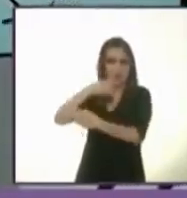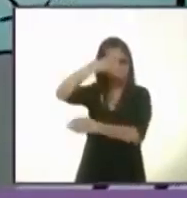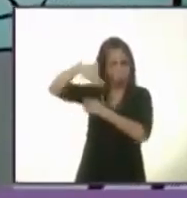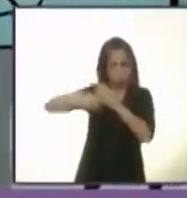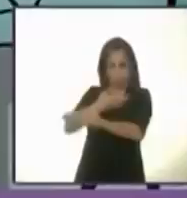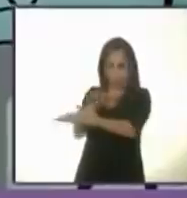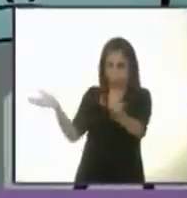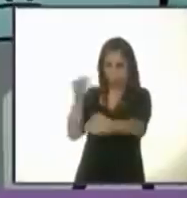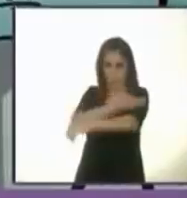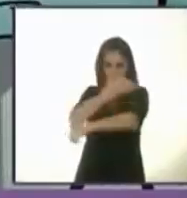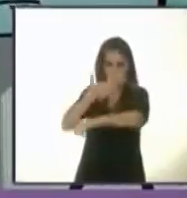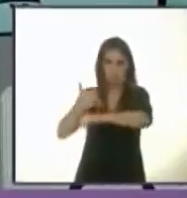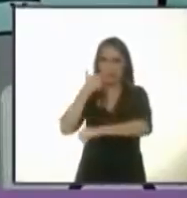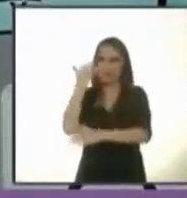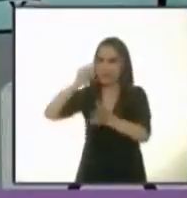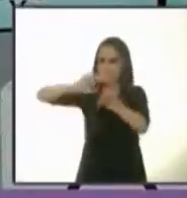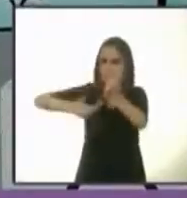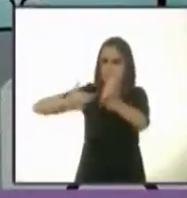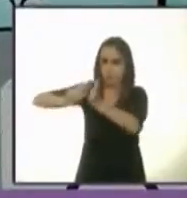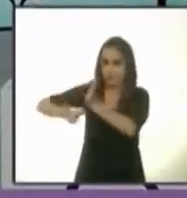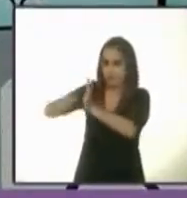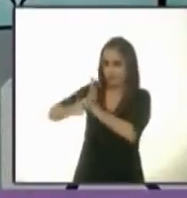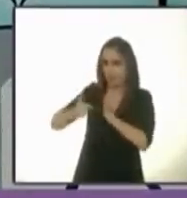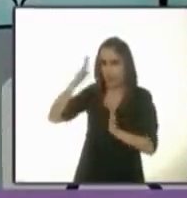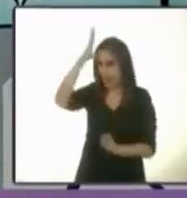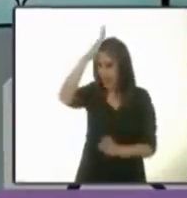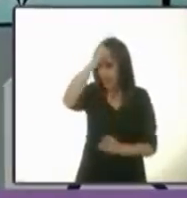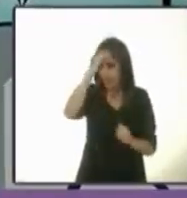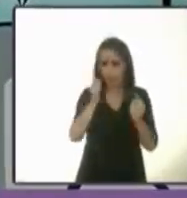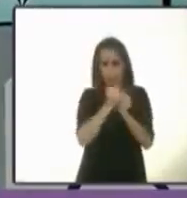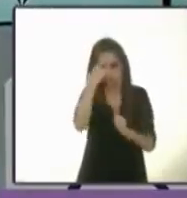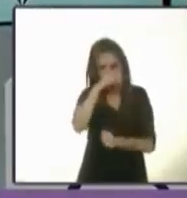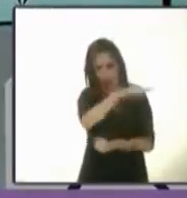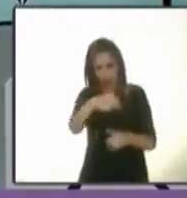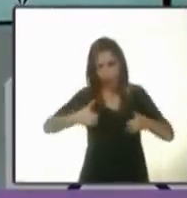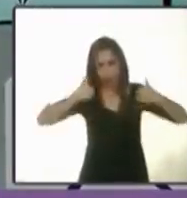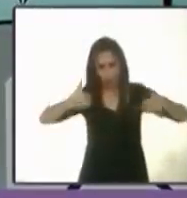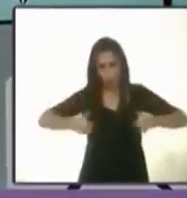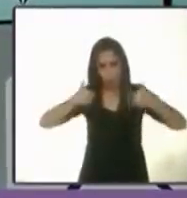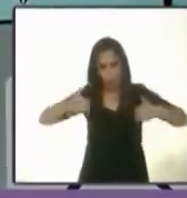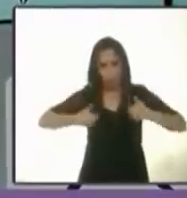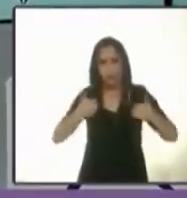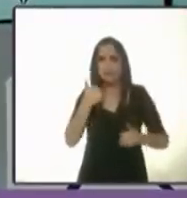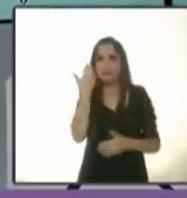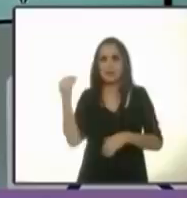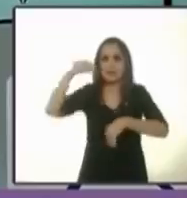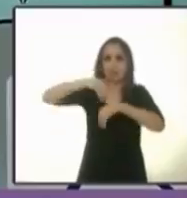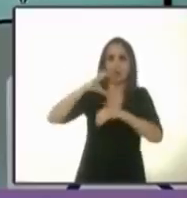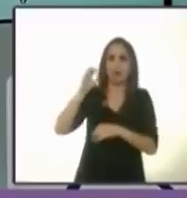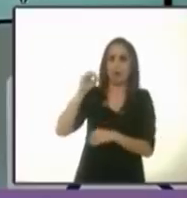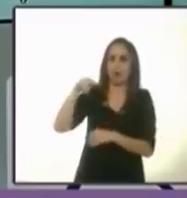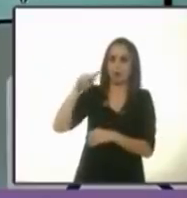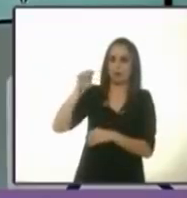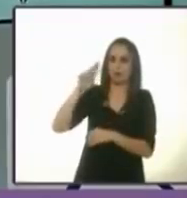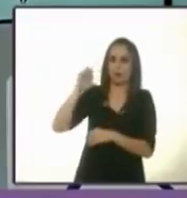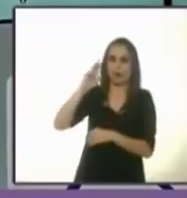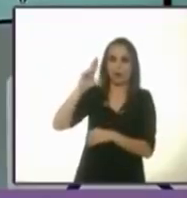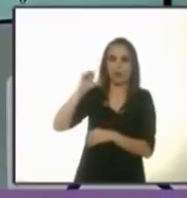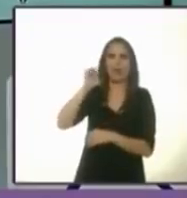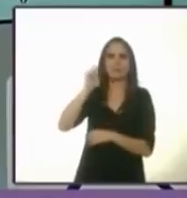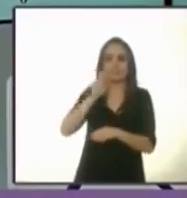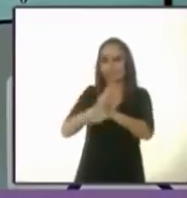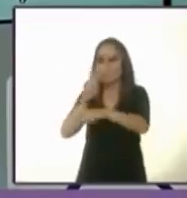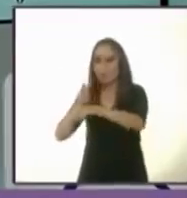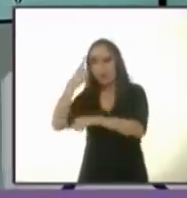compañeros a firmar un acuerdo con los jóvenes para hacer una contraloría a favor del agua. Me